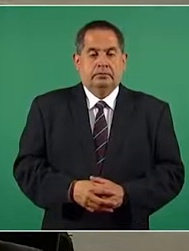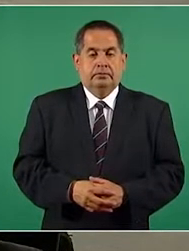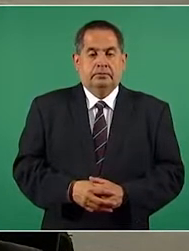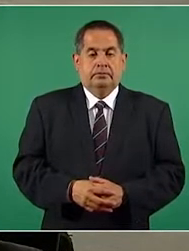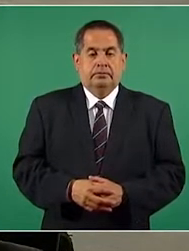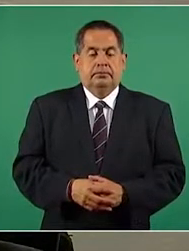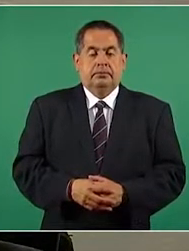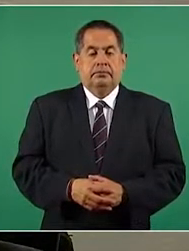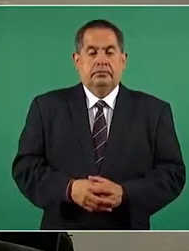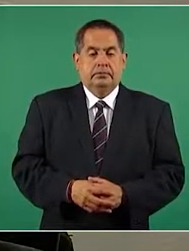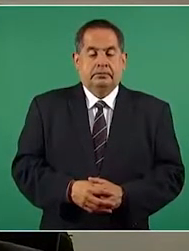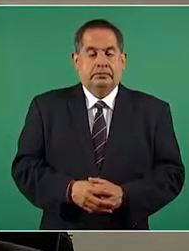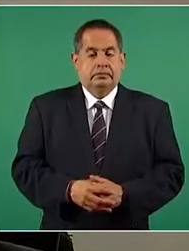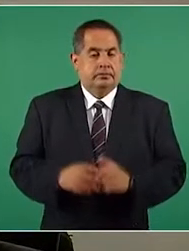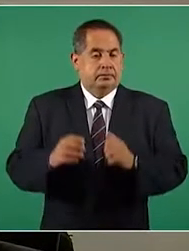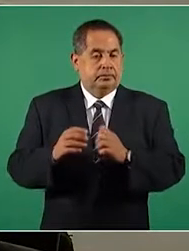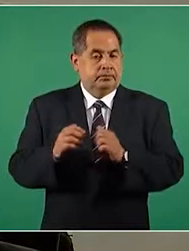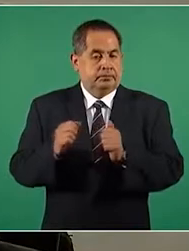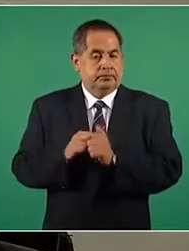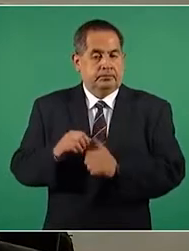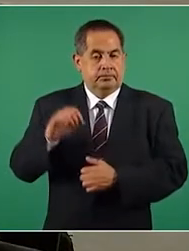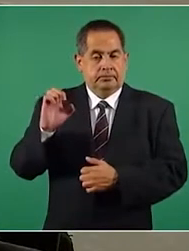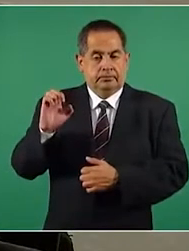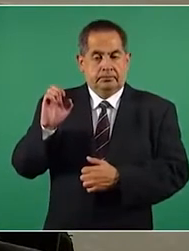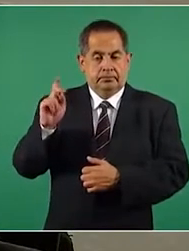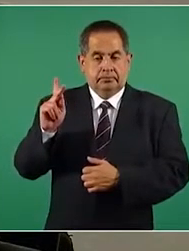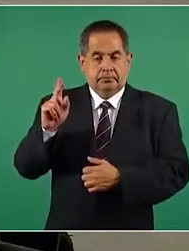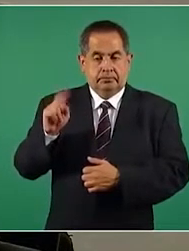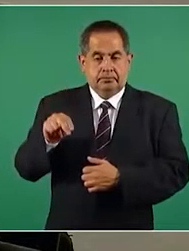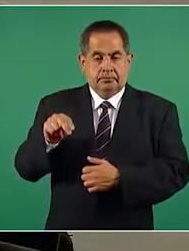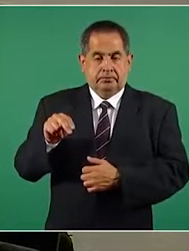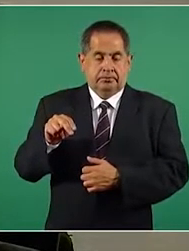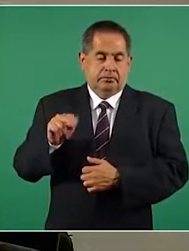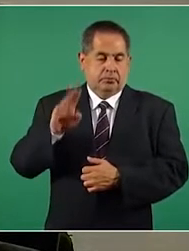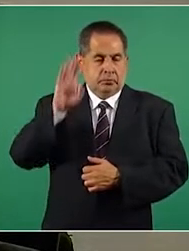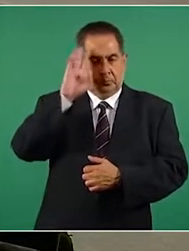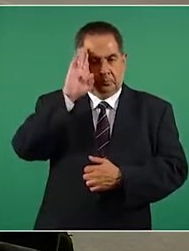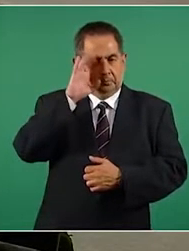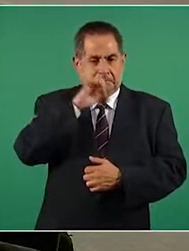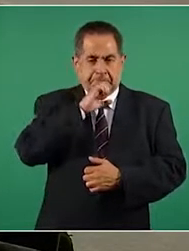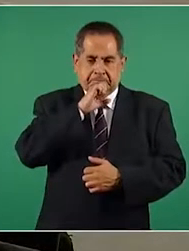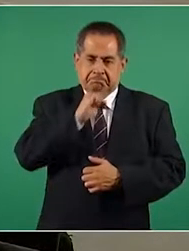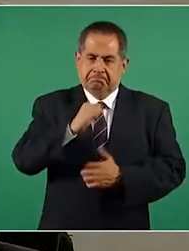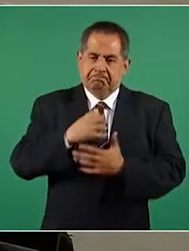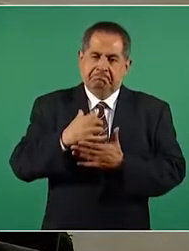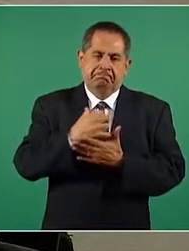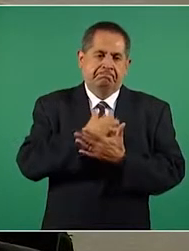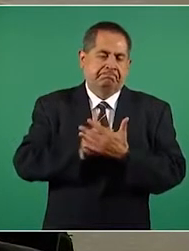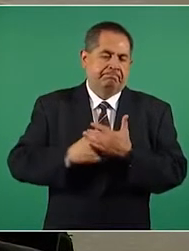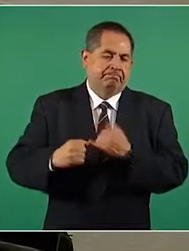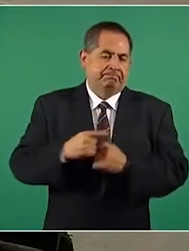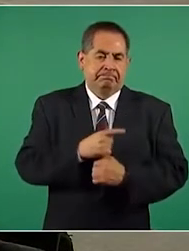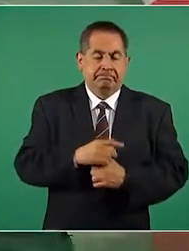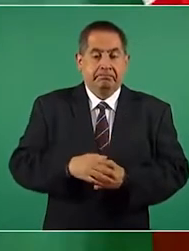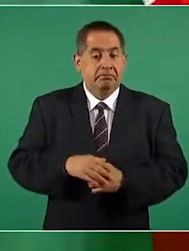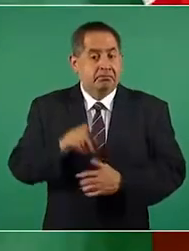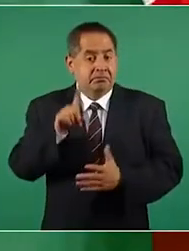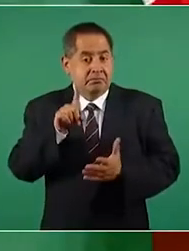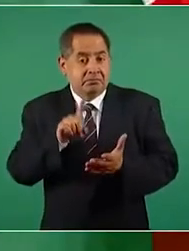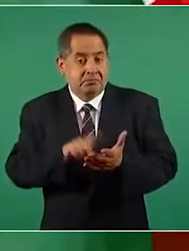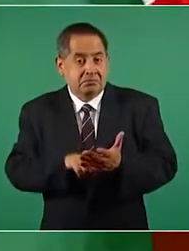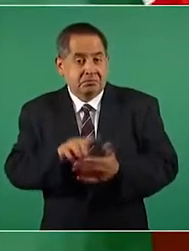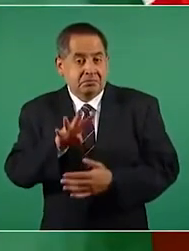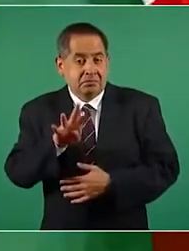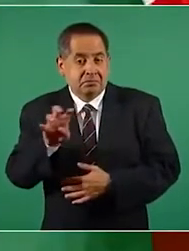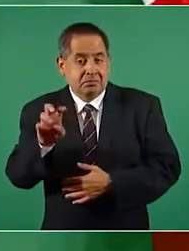Y con Peña, pues se rayó mil cuatrocientos